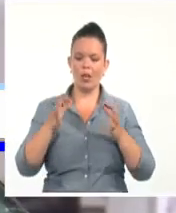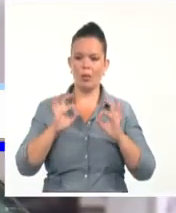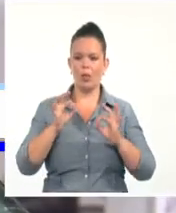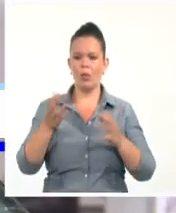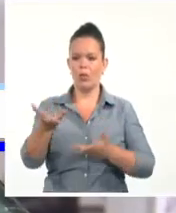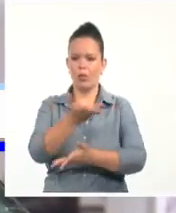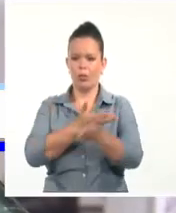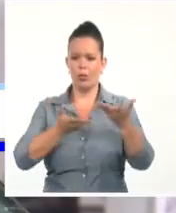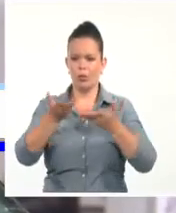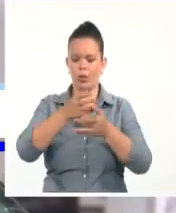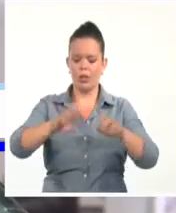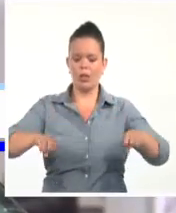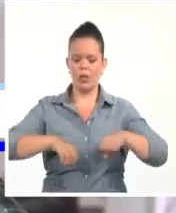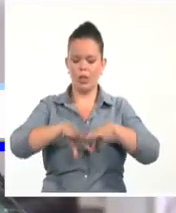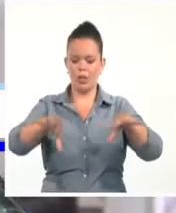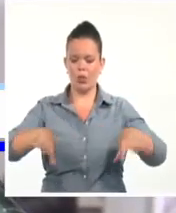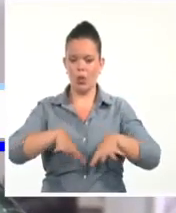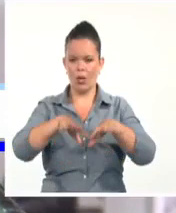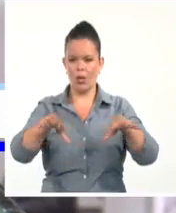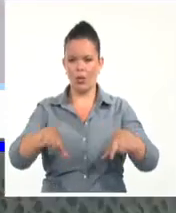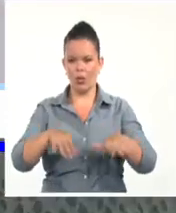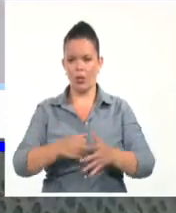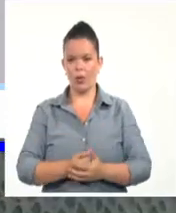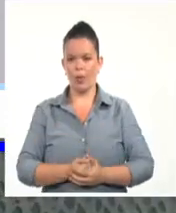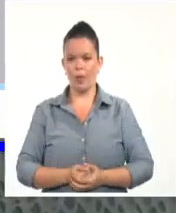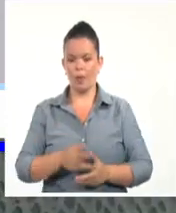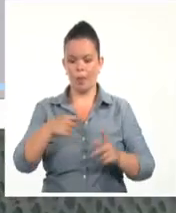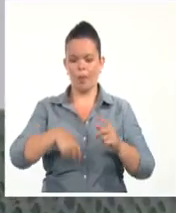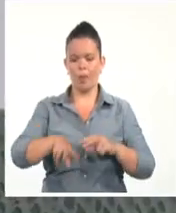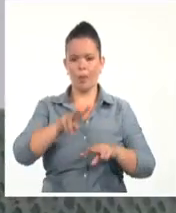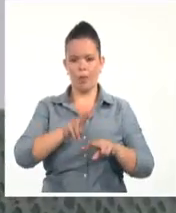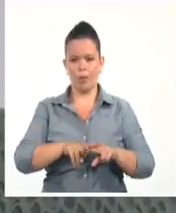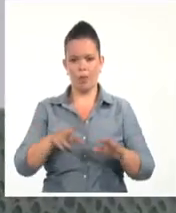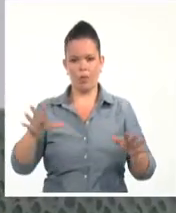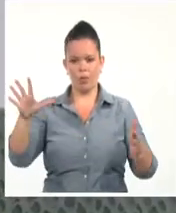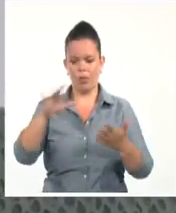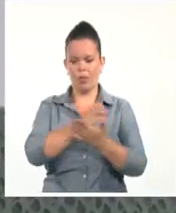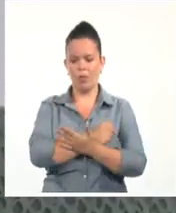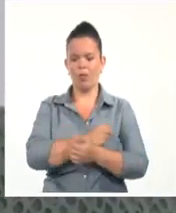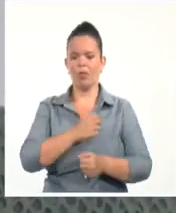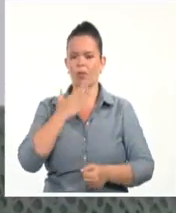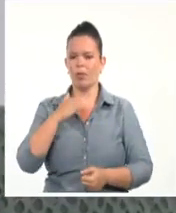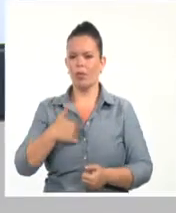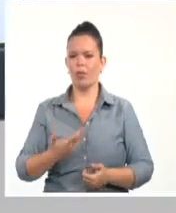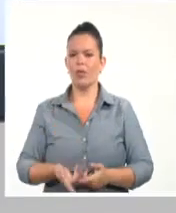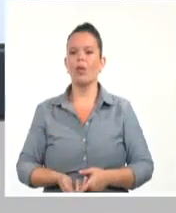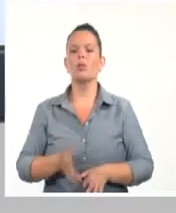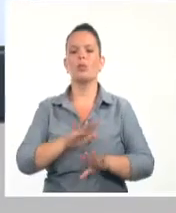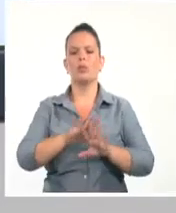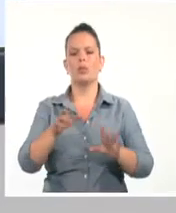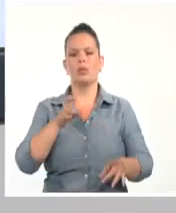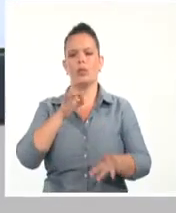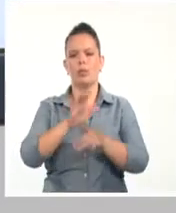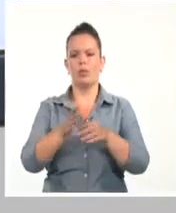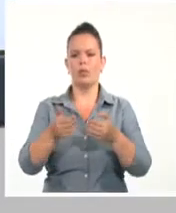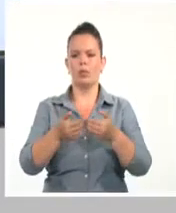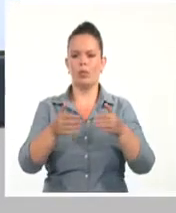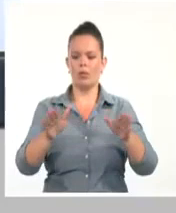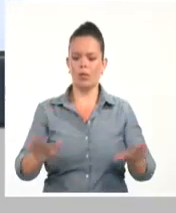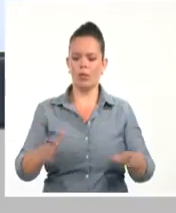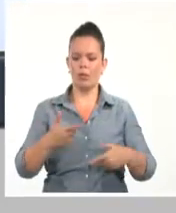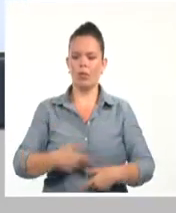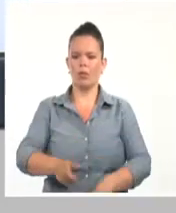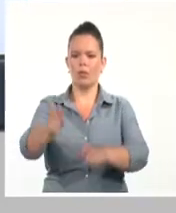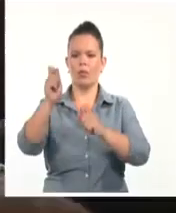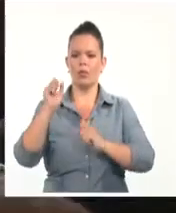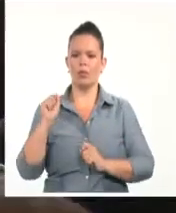caribeña, inició el Festival Danzón Habana, evento organizado desde y por la vanguardia artística agrupada en la Unión